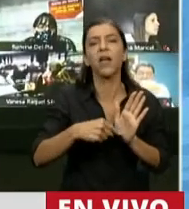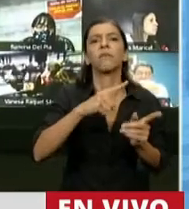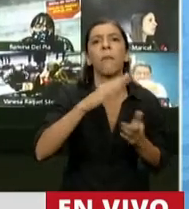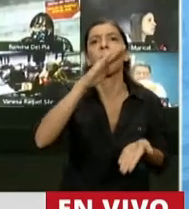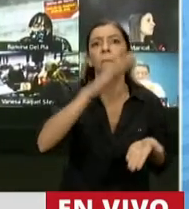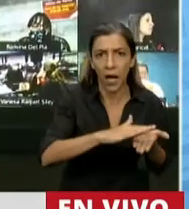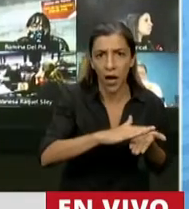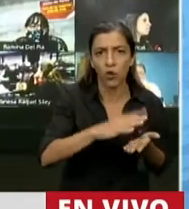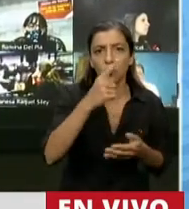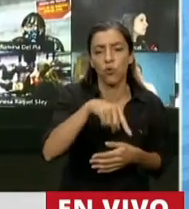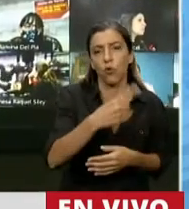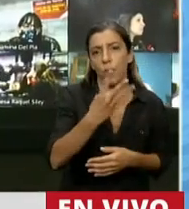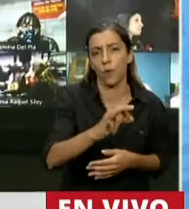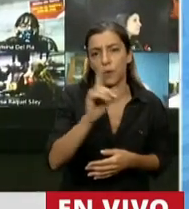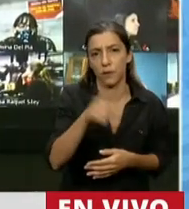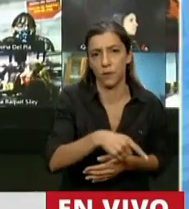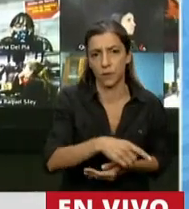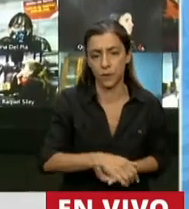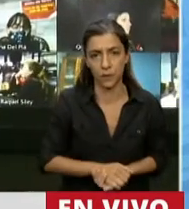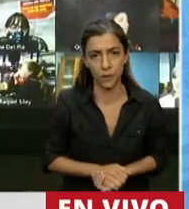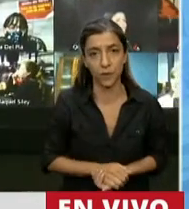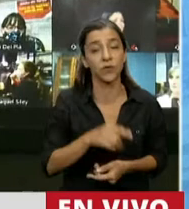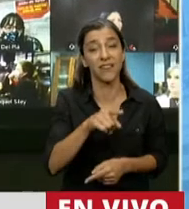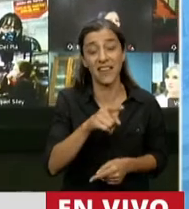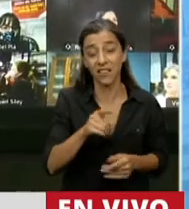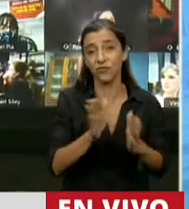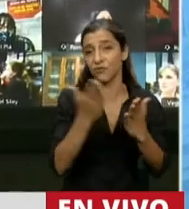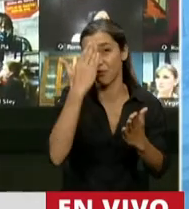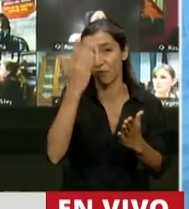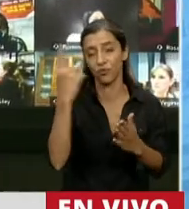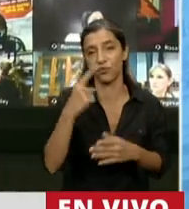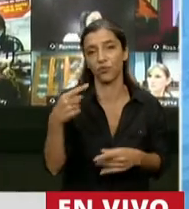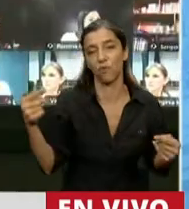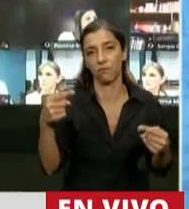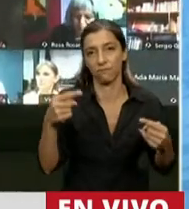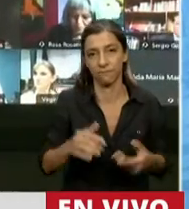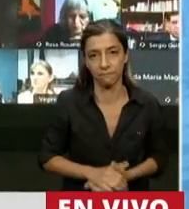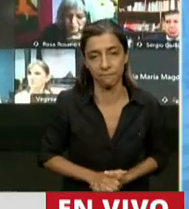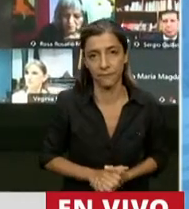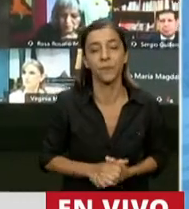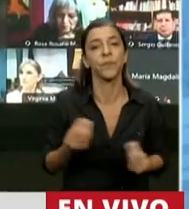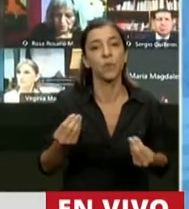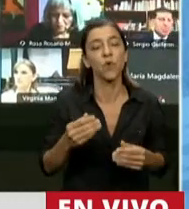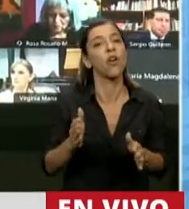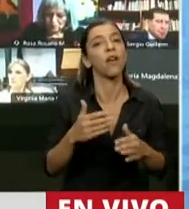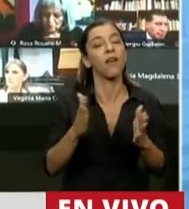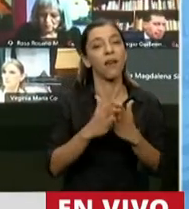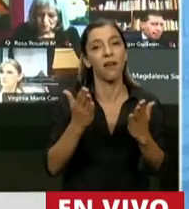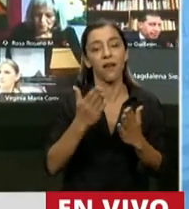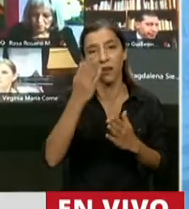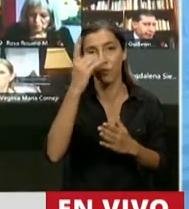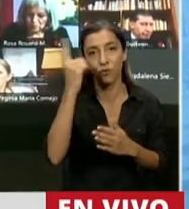al 1,40%. Es inconstitucional esta ley, presidente, porque el artículo 75,